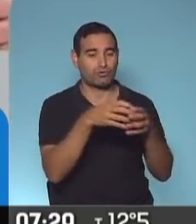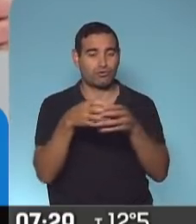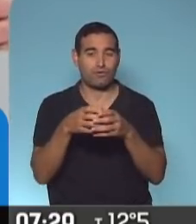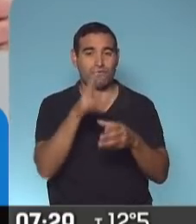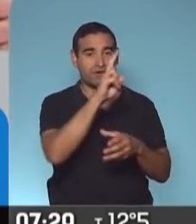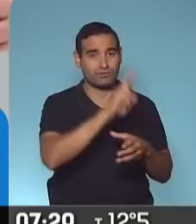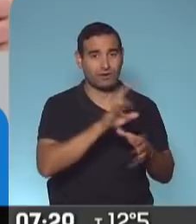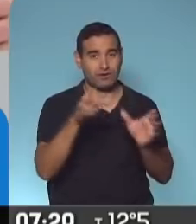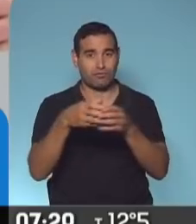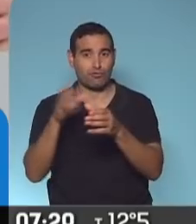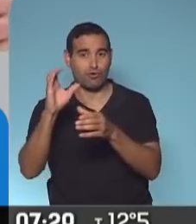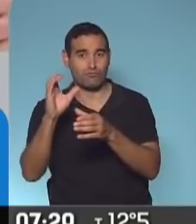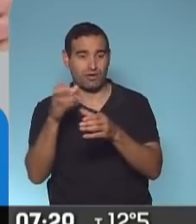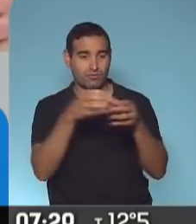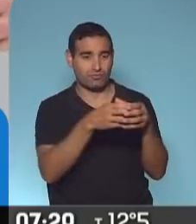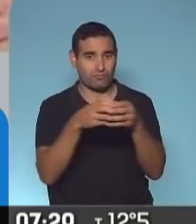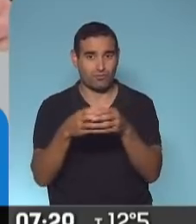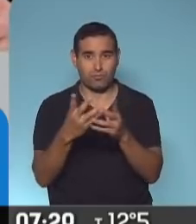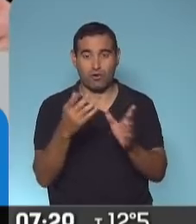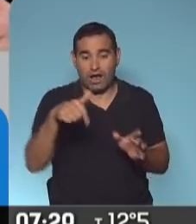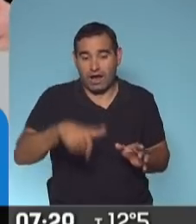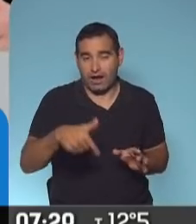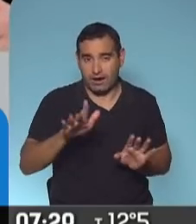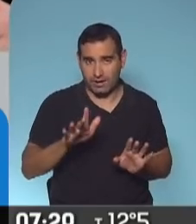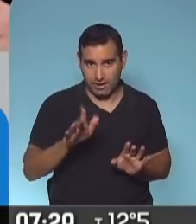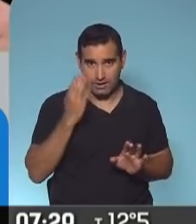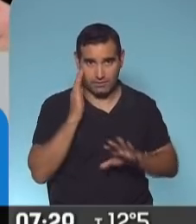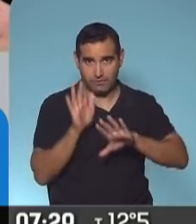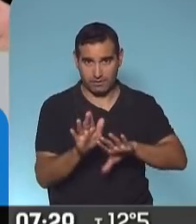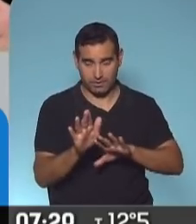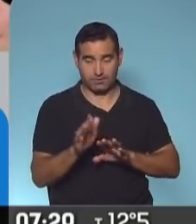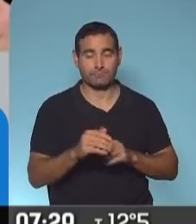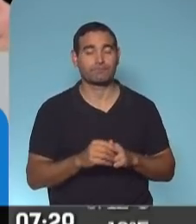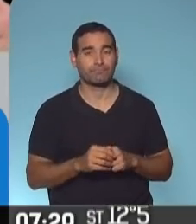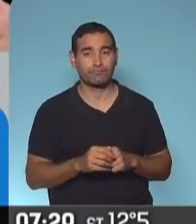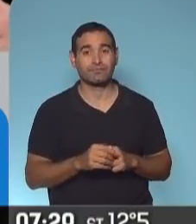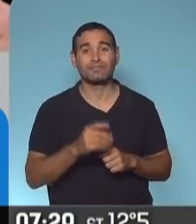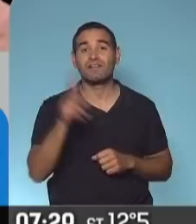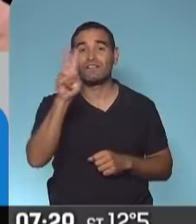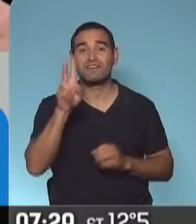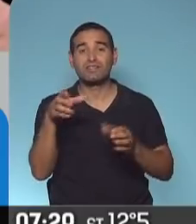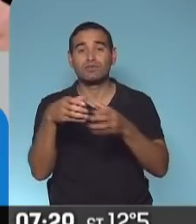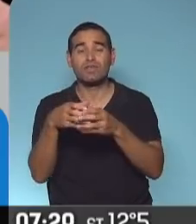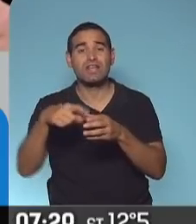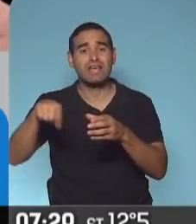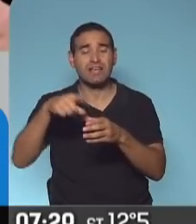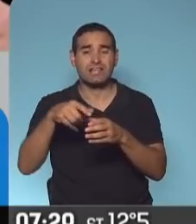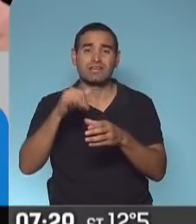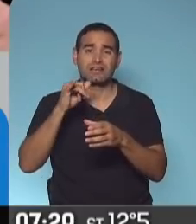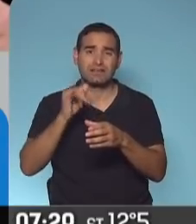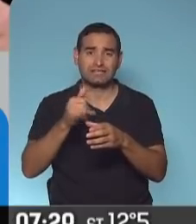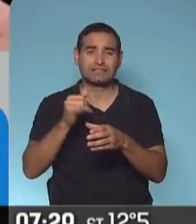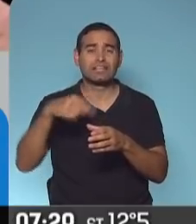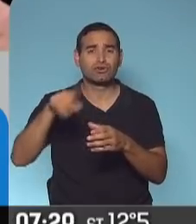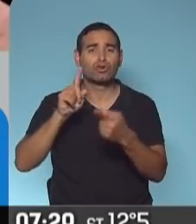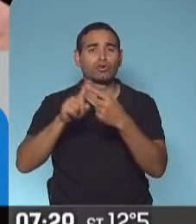venezolanos y ciudadanos colombianos, por lo menos los que estuvimos acá, alojándolos en la Chiaca. Los ciudadanos venezolanos en primer momento sí estuvieron